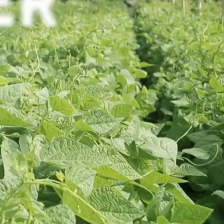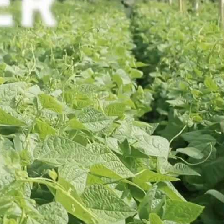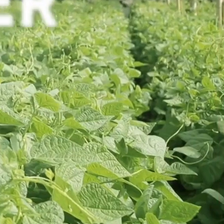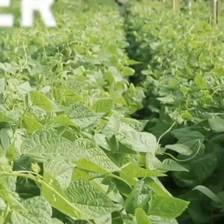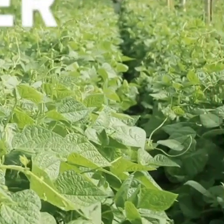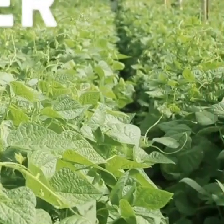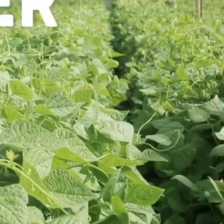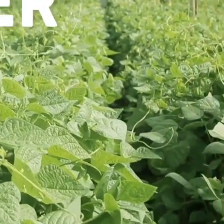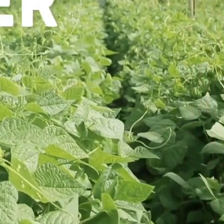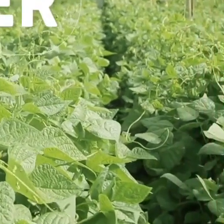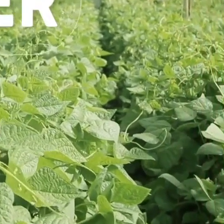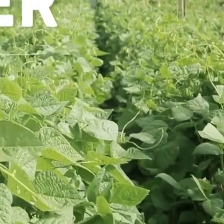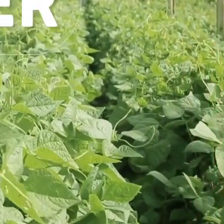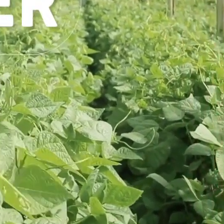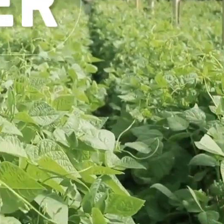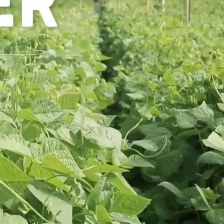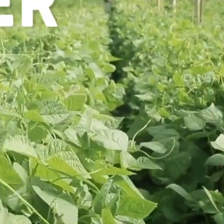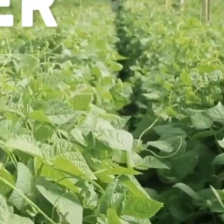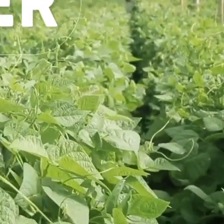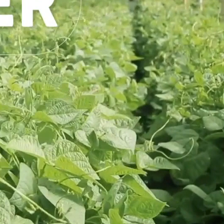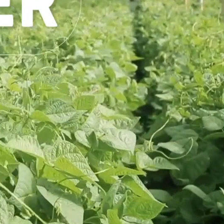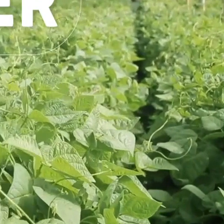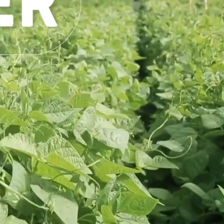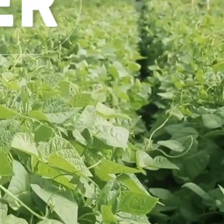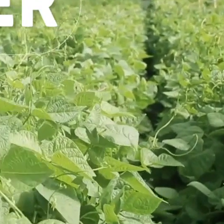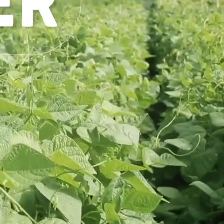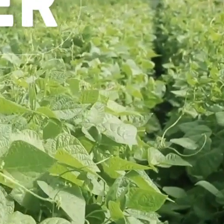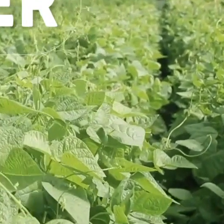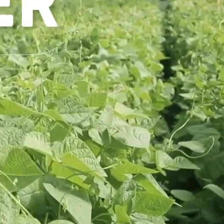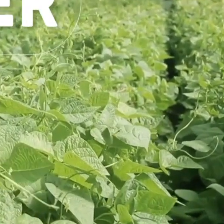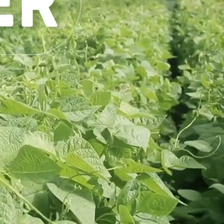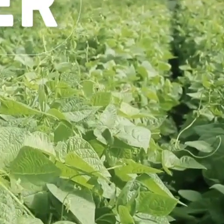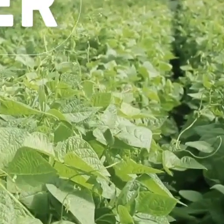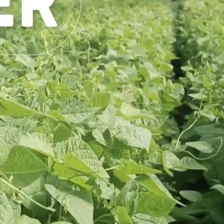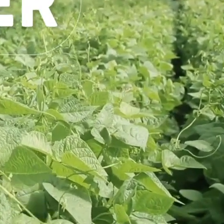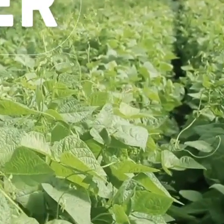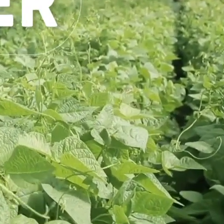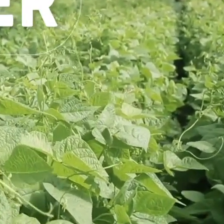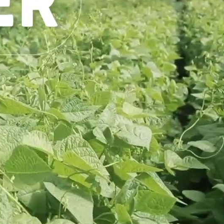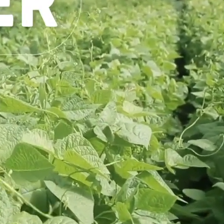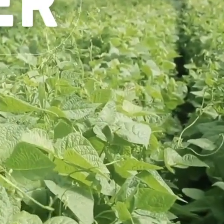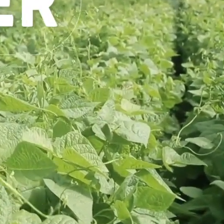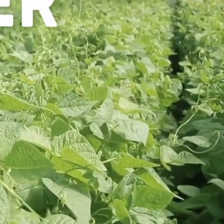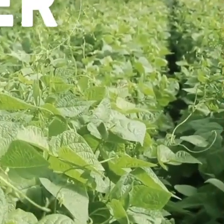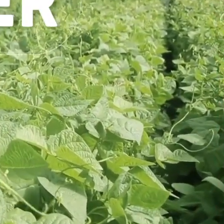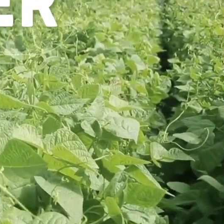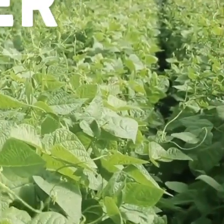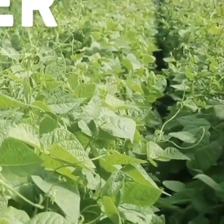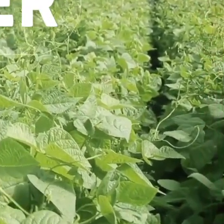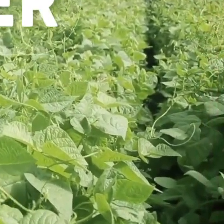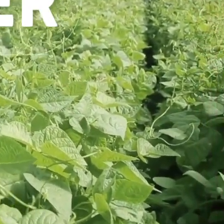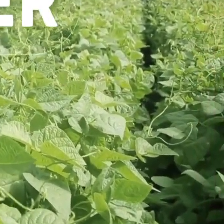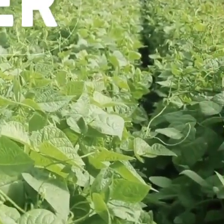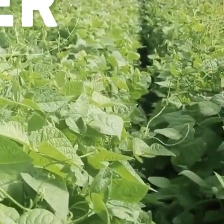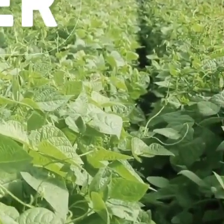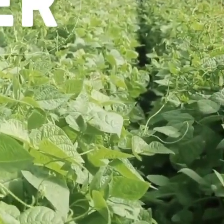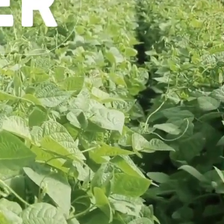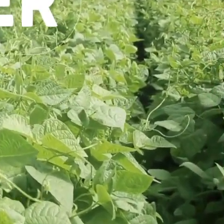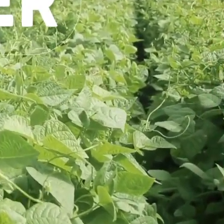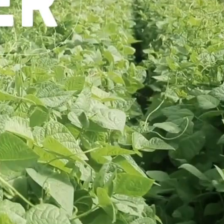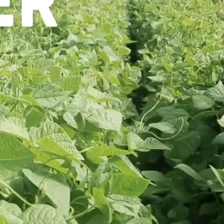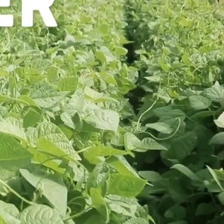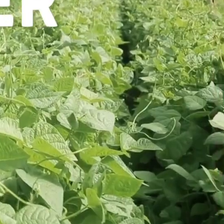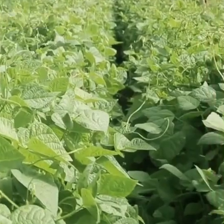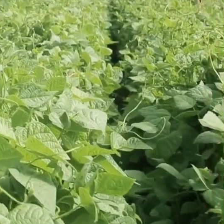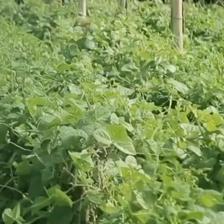Emprendedor Marcasena. Juntos hemos construido la historia de tu empresa y ahora con la línea Crecer, apoyamos el crecimiento